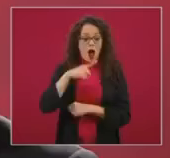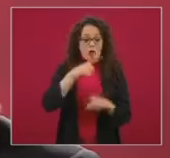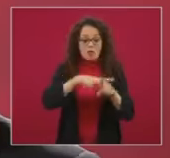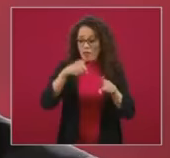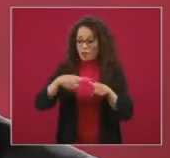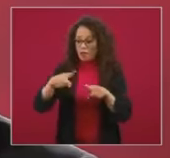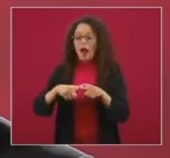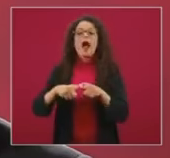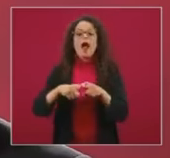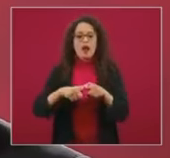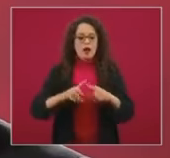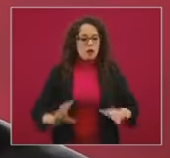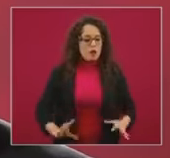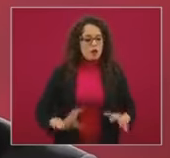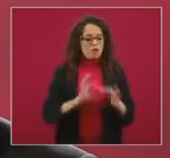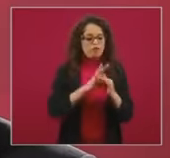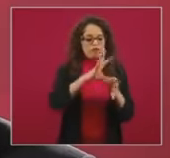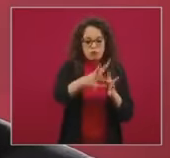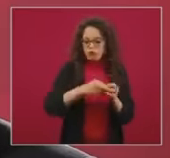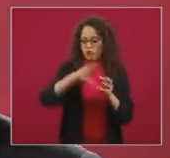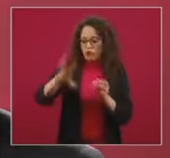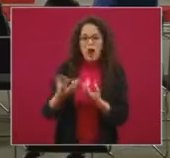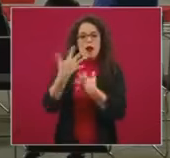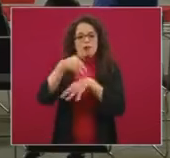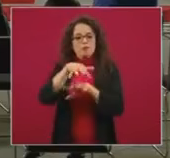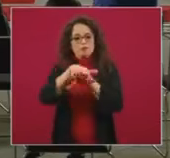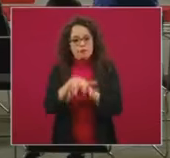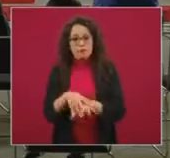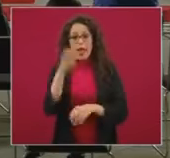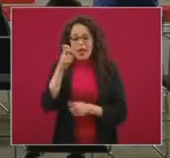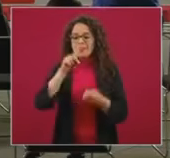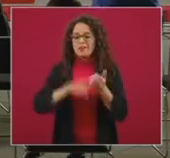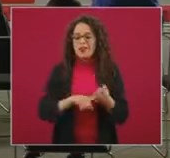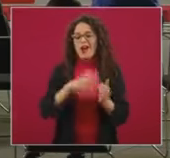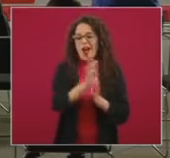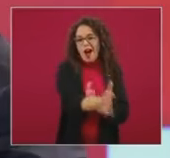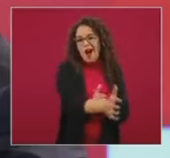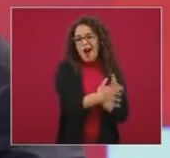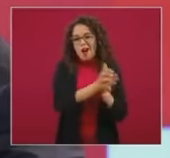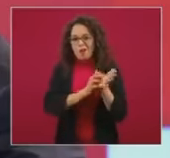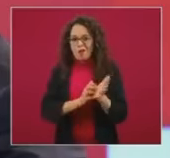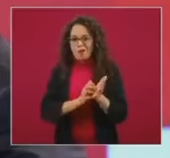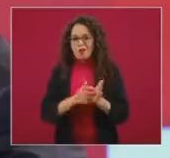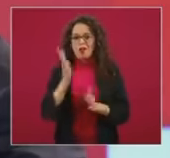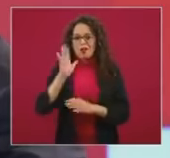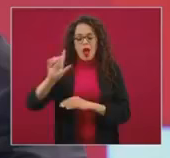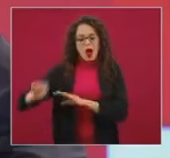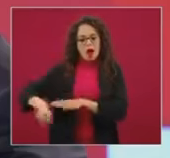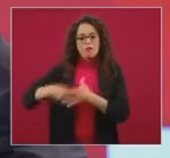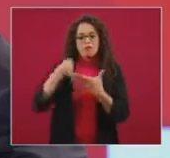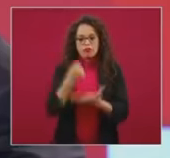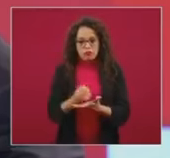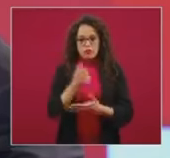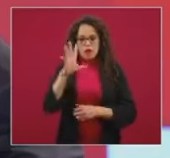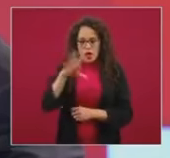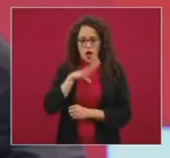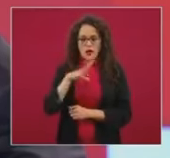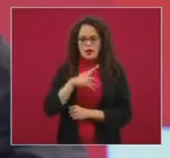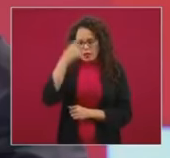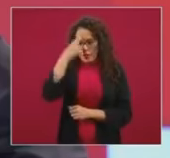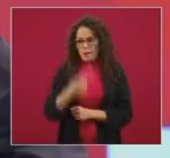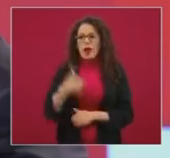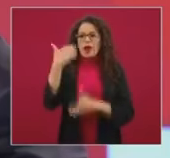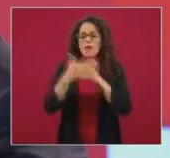Entonces, eso va a significar ahorros y el presupuesto está ya planteado para el presupuesto de egresos de la Federación 2021